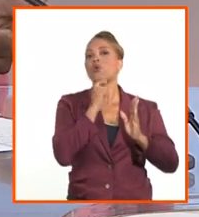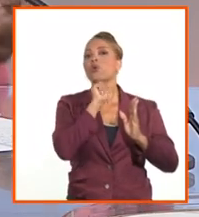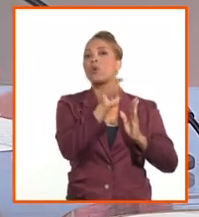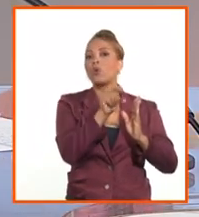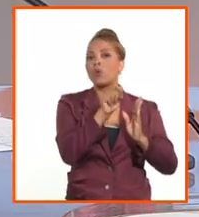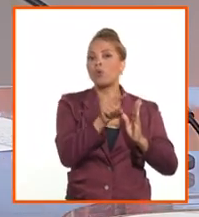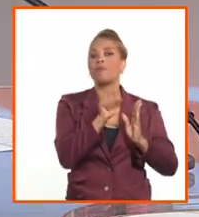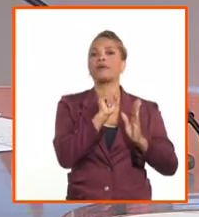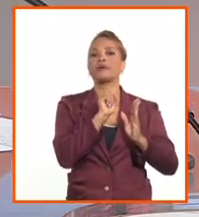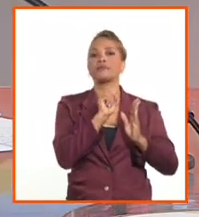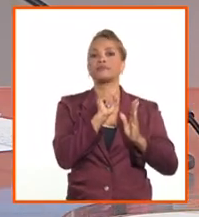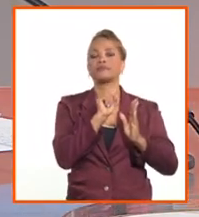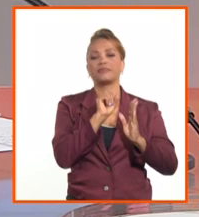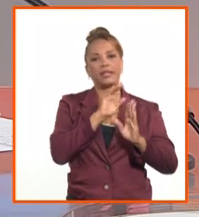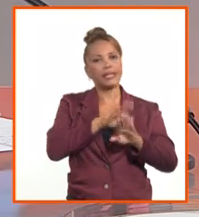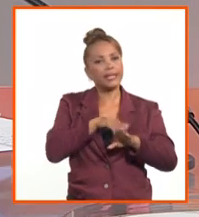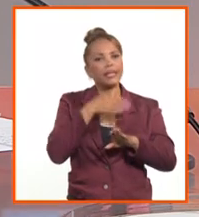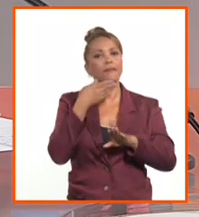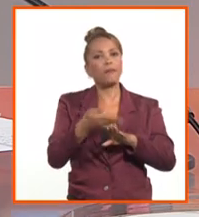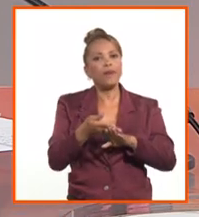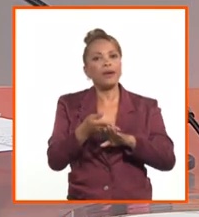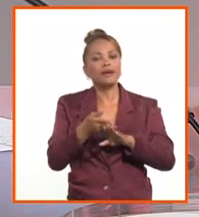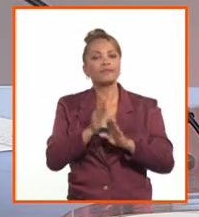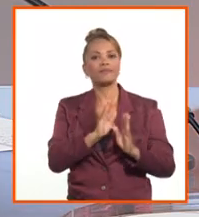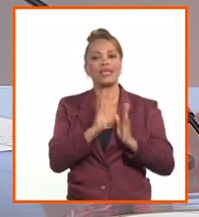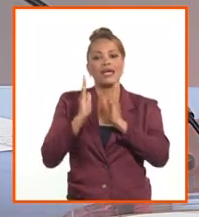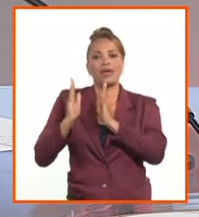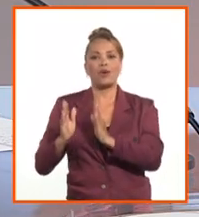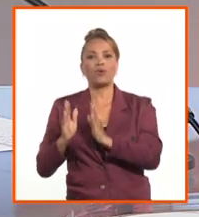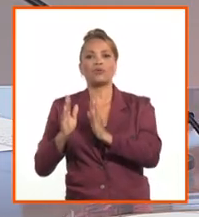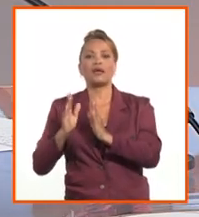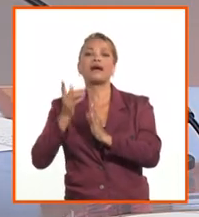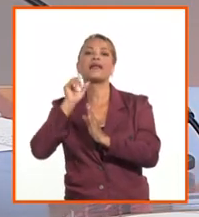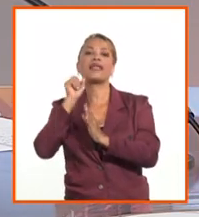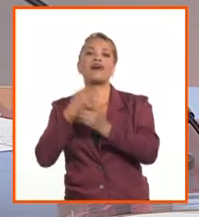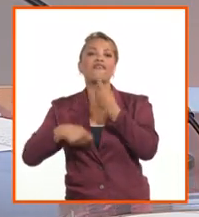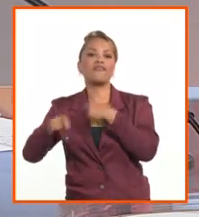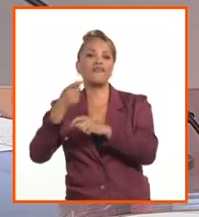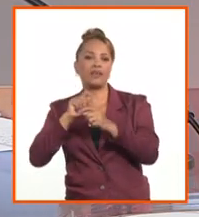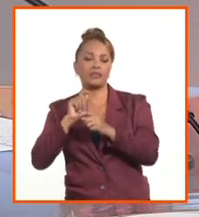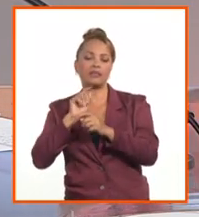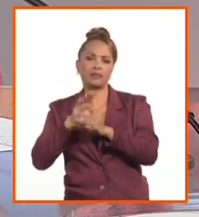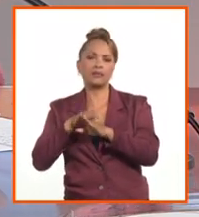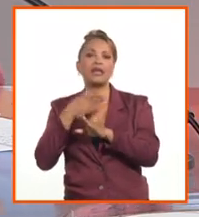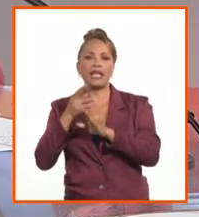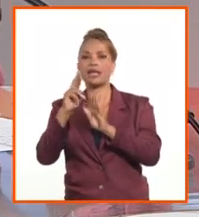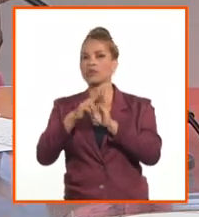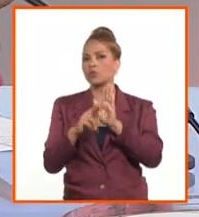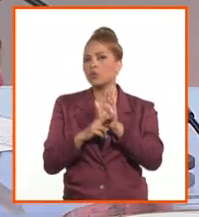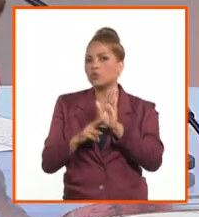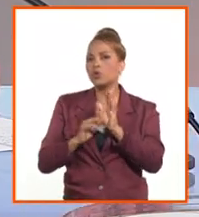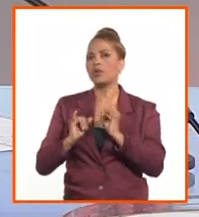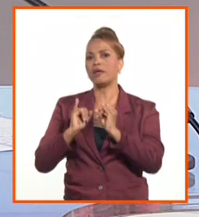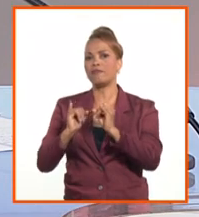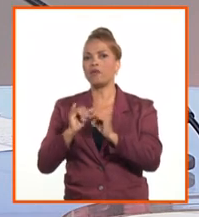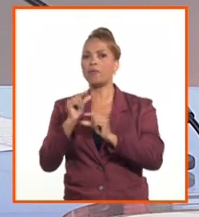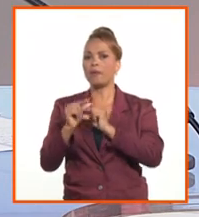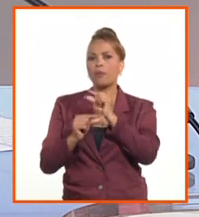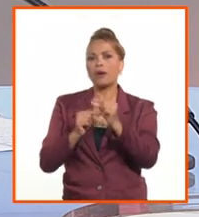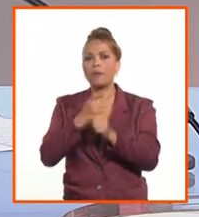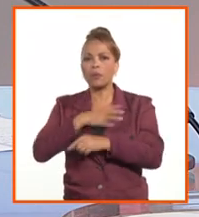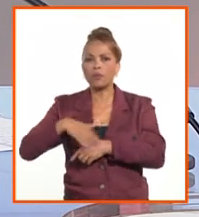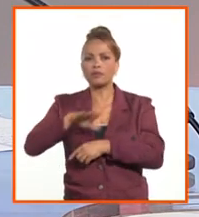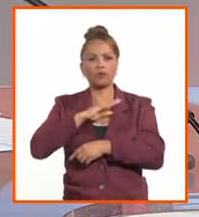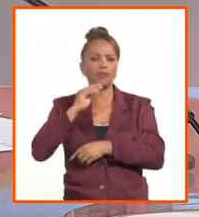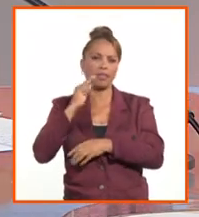implementaremos la venta y eso se explicará. Lo dice también la resolución. Se informará adecuadamente. Ya vendremos